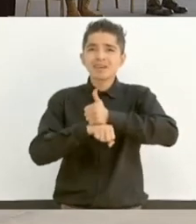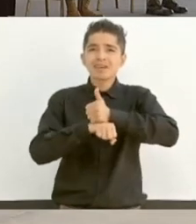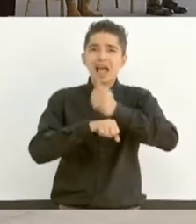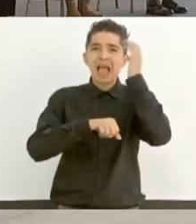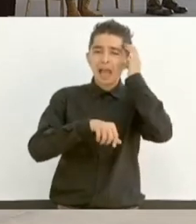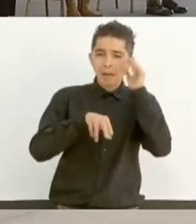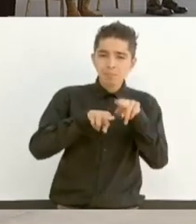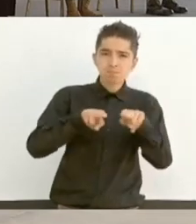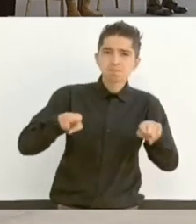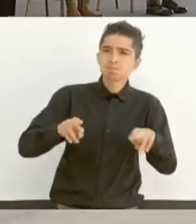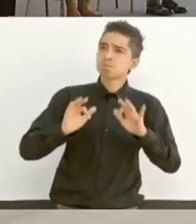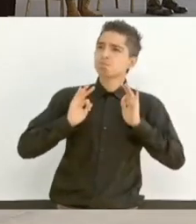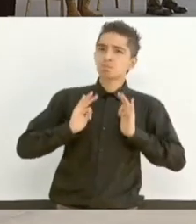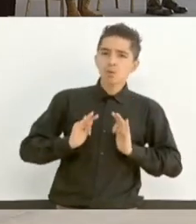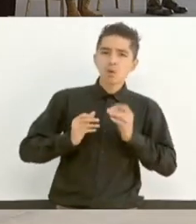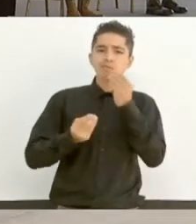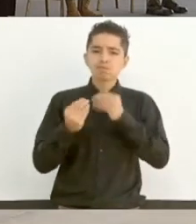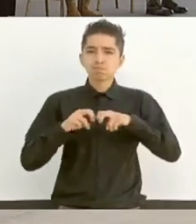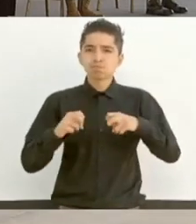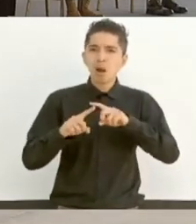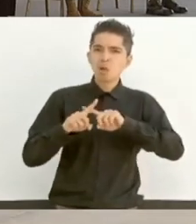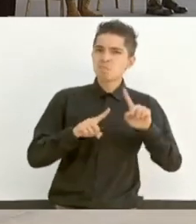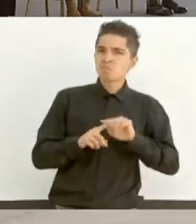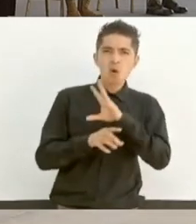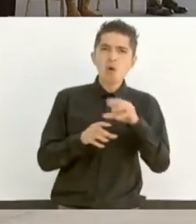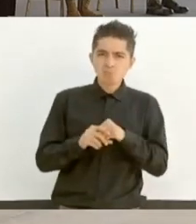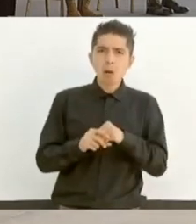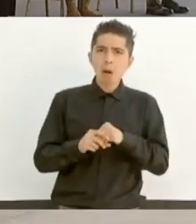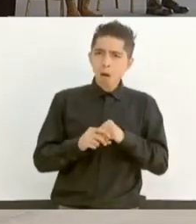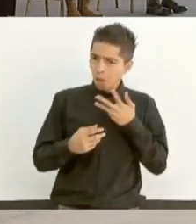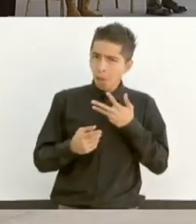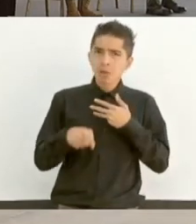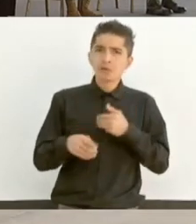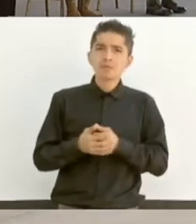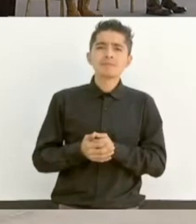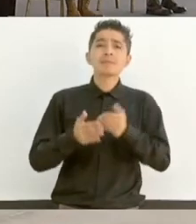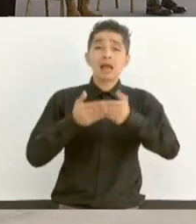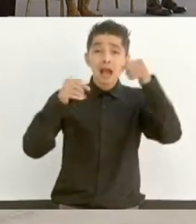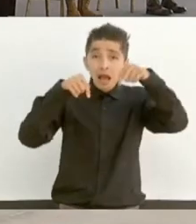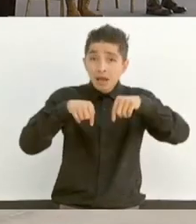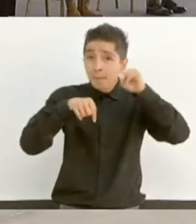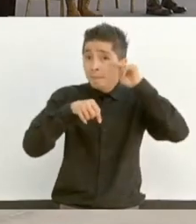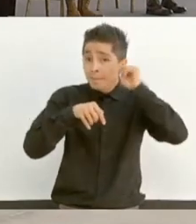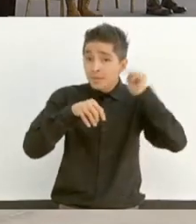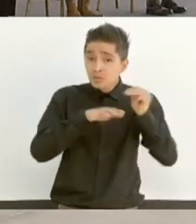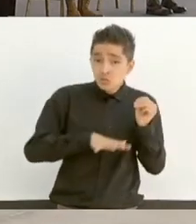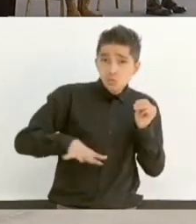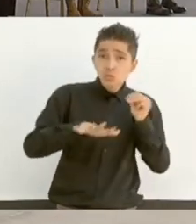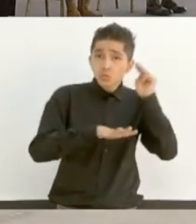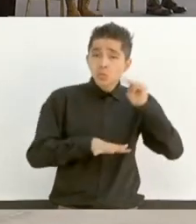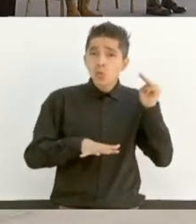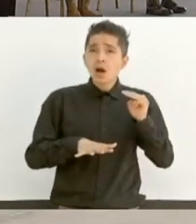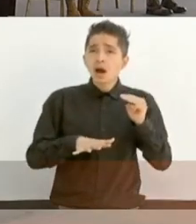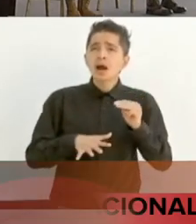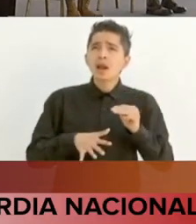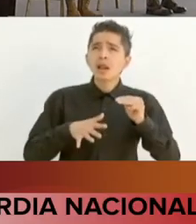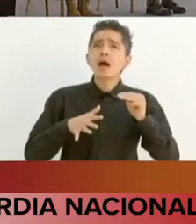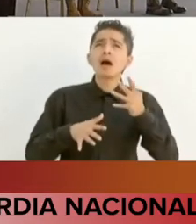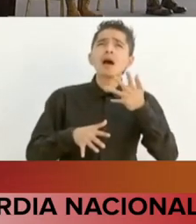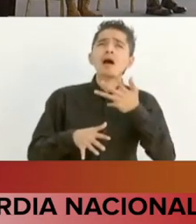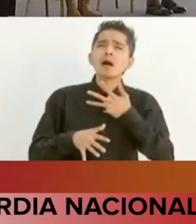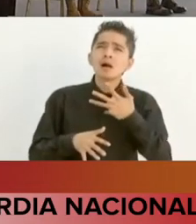Ya aquí en Michoacán se tienen